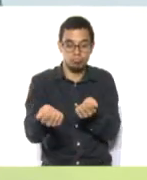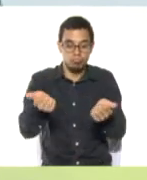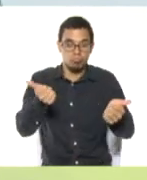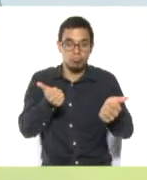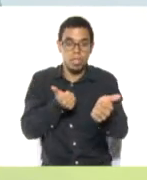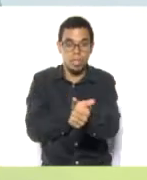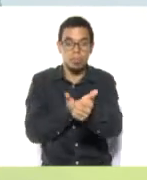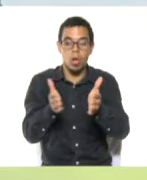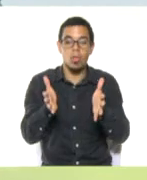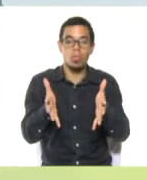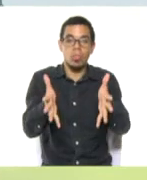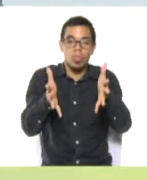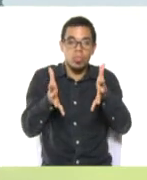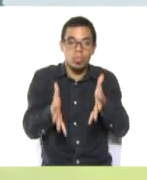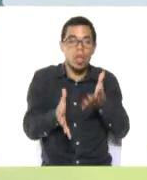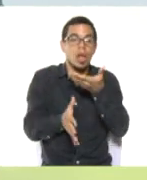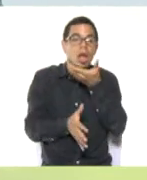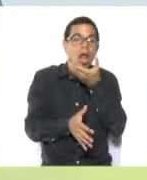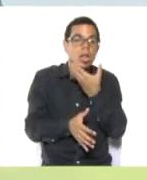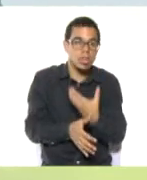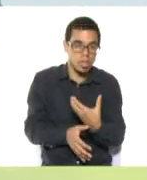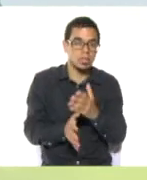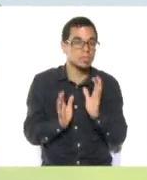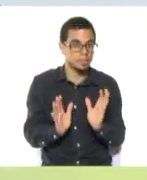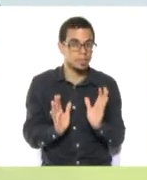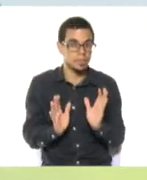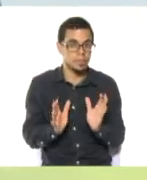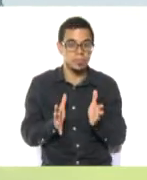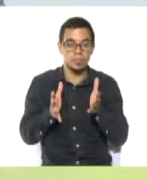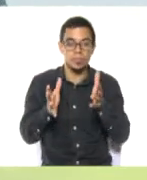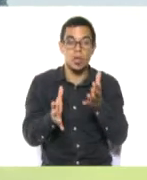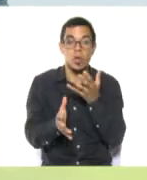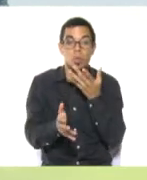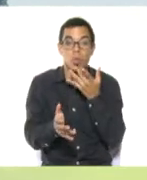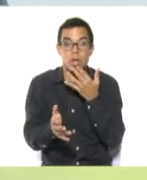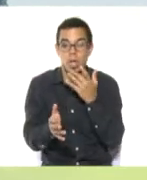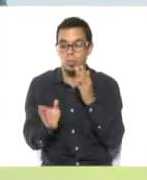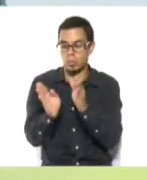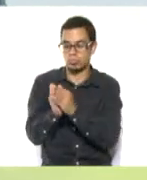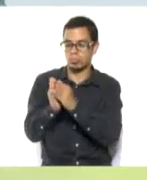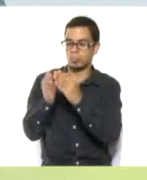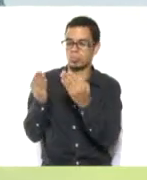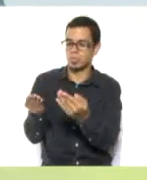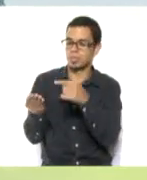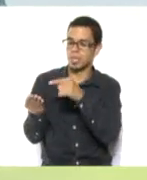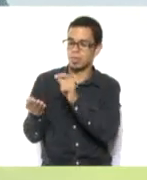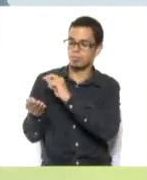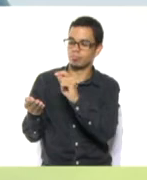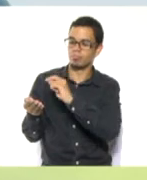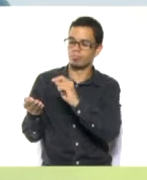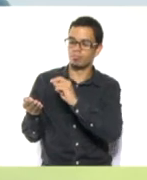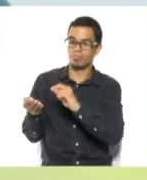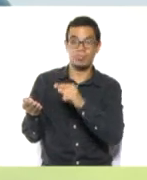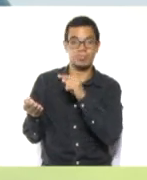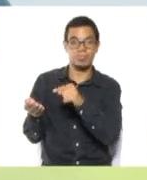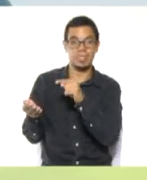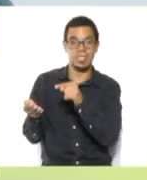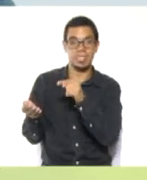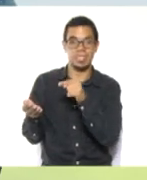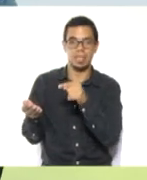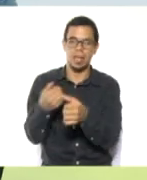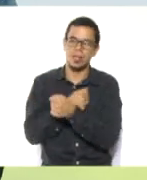de tarjetas navideñas. Es así, intercambio de tarjetas, pero elaboradas por nosotros mismos.